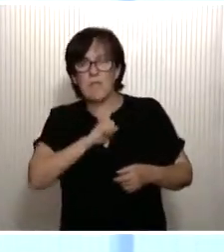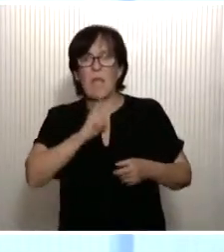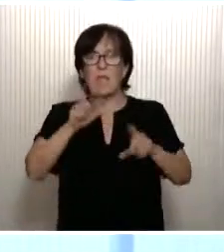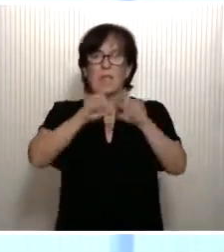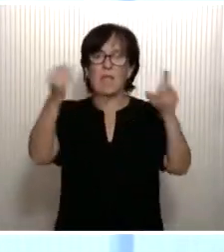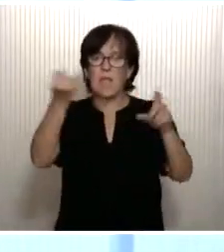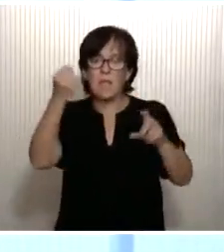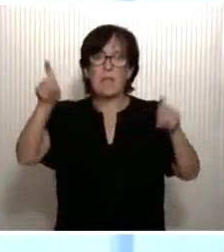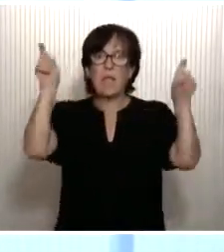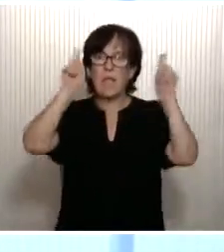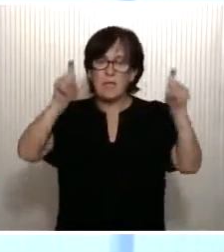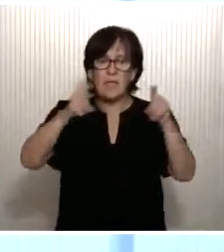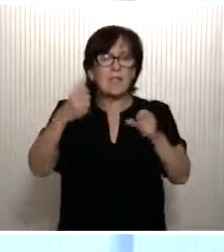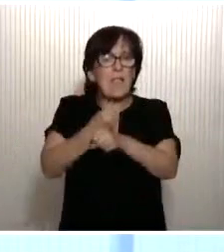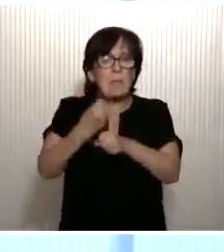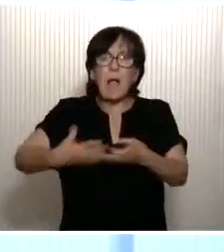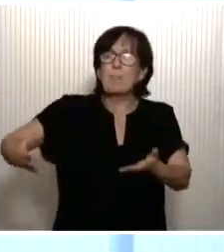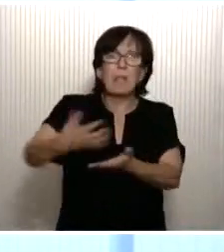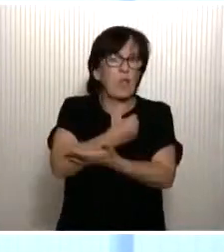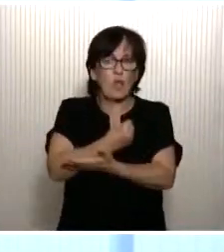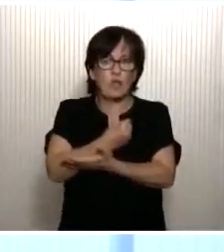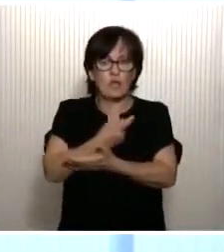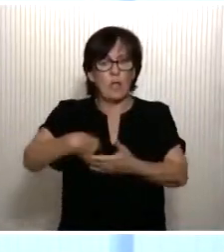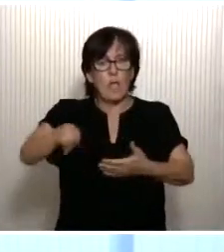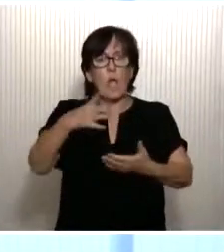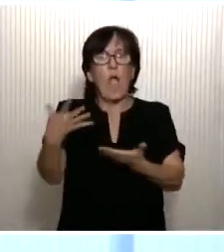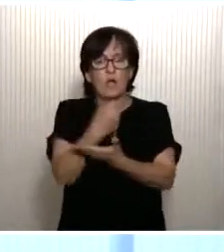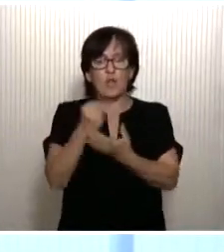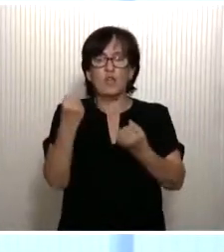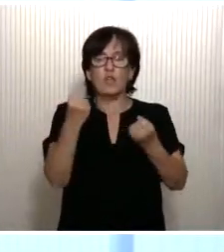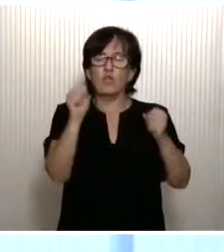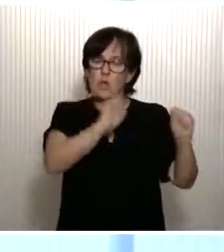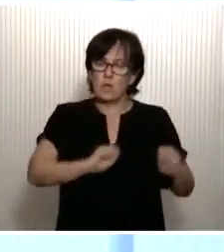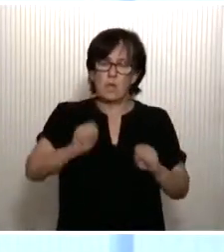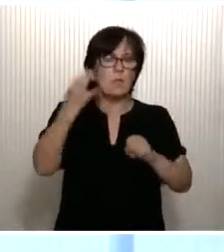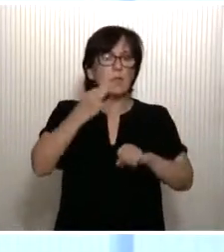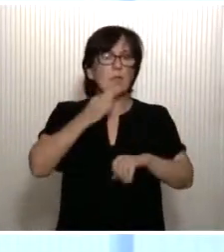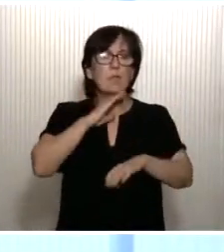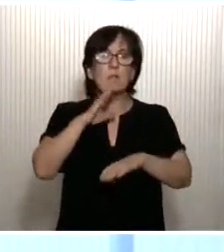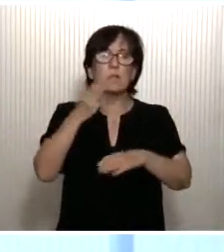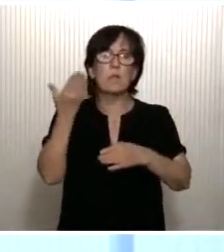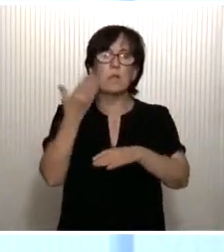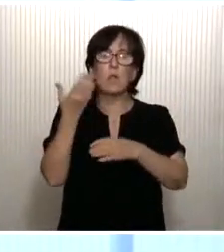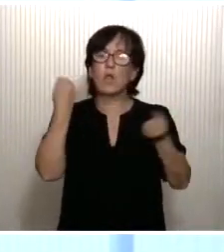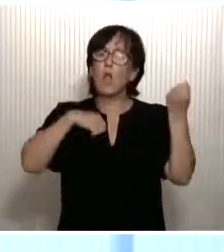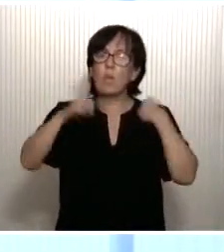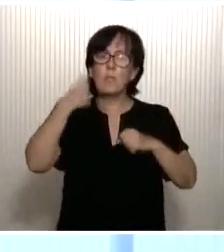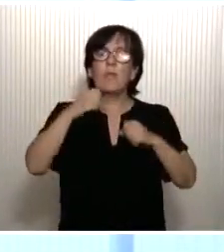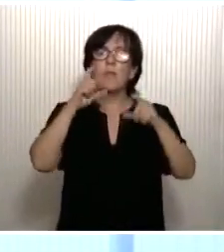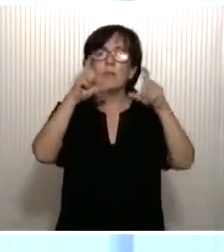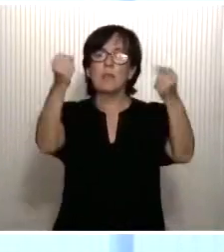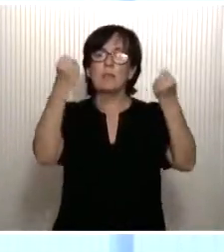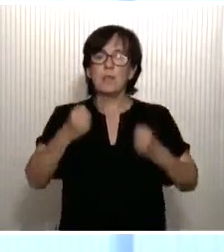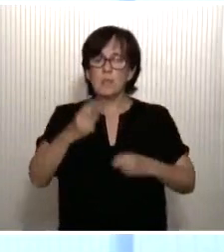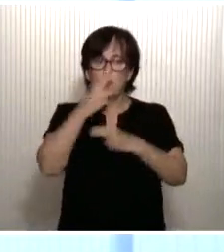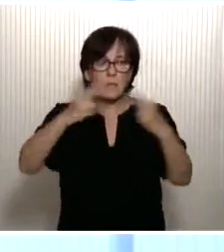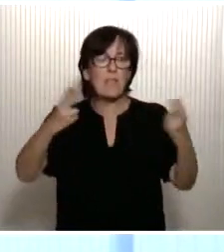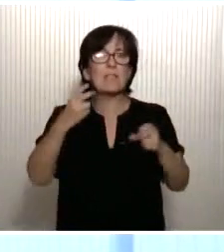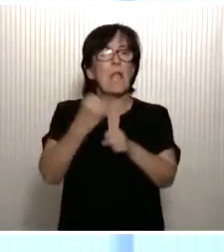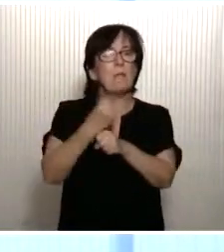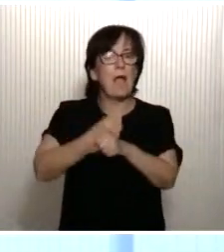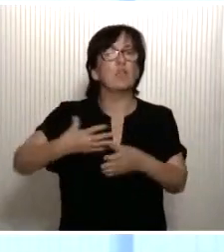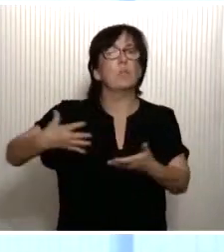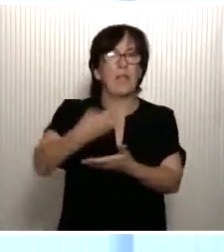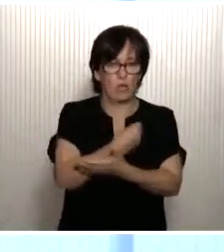trabajan para todos y a todos nos protegen. Y, del mismo modo, deben comportarse las instituciones públicas, trabajando para todos.